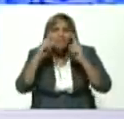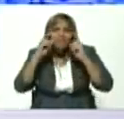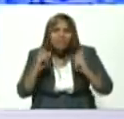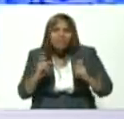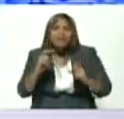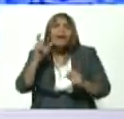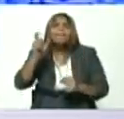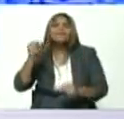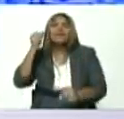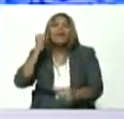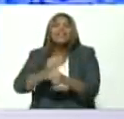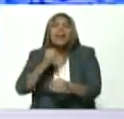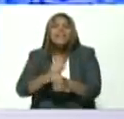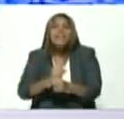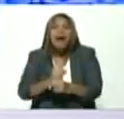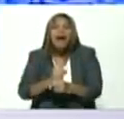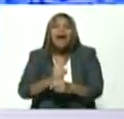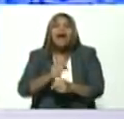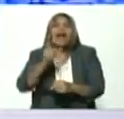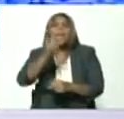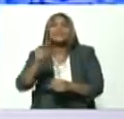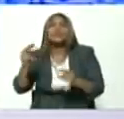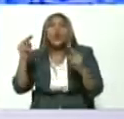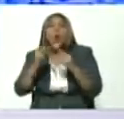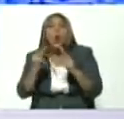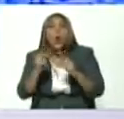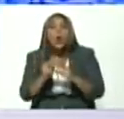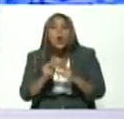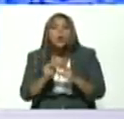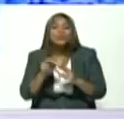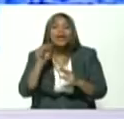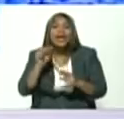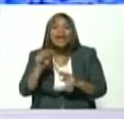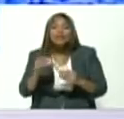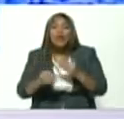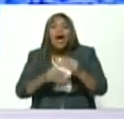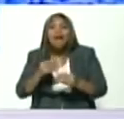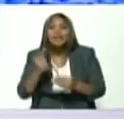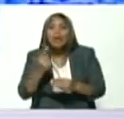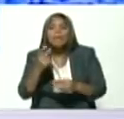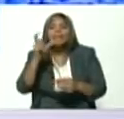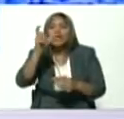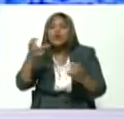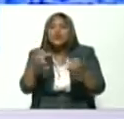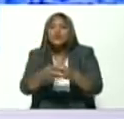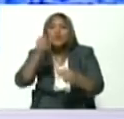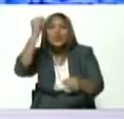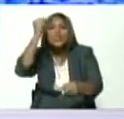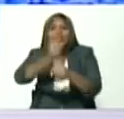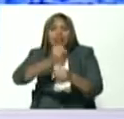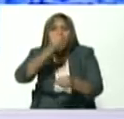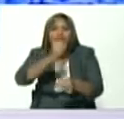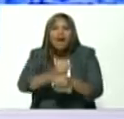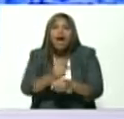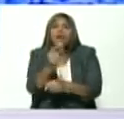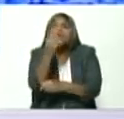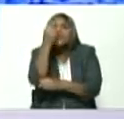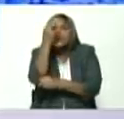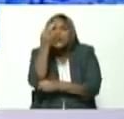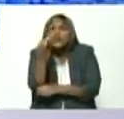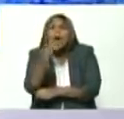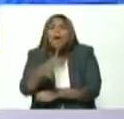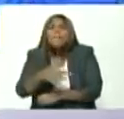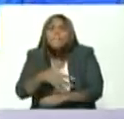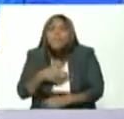conoce ese milagro solo lo hace la clase obrera de verdad es la única que puede hacer milagros